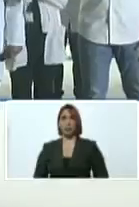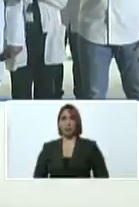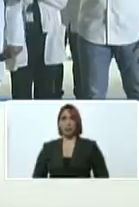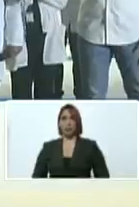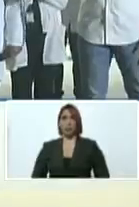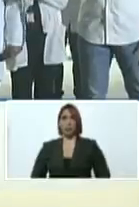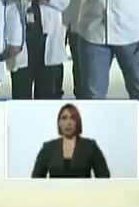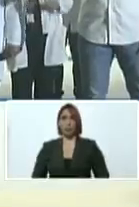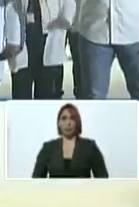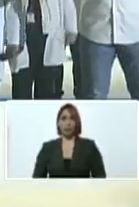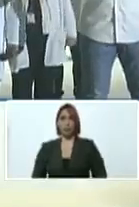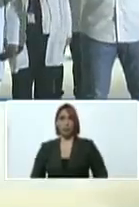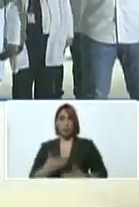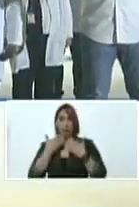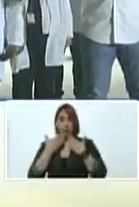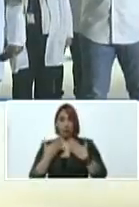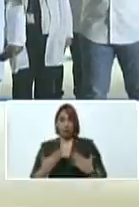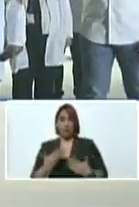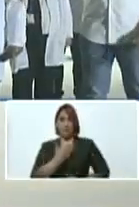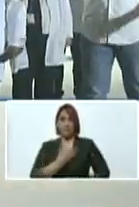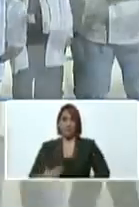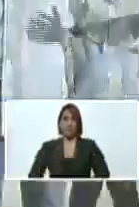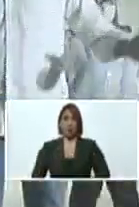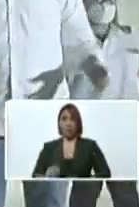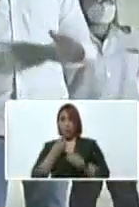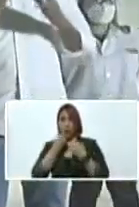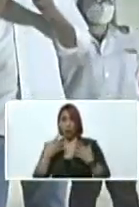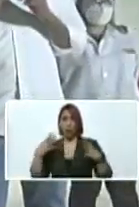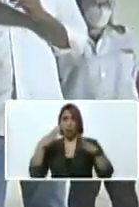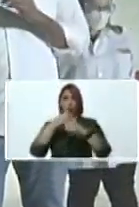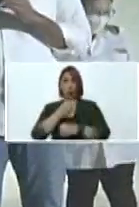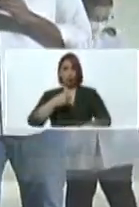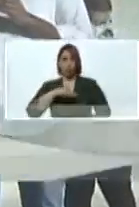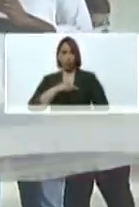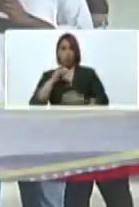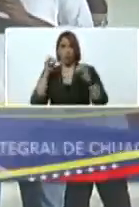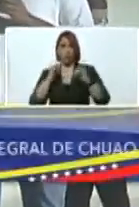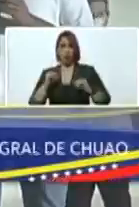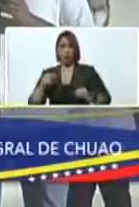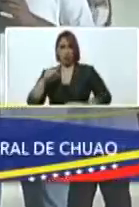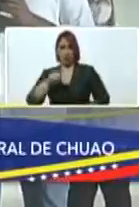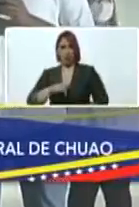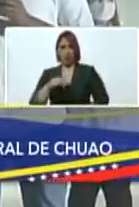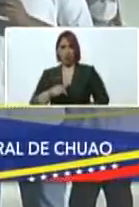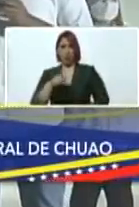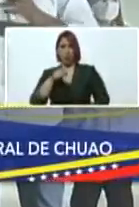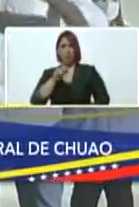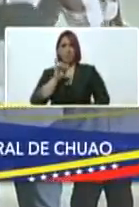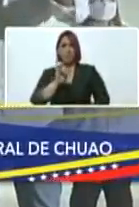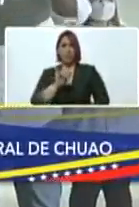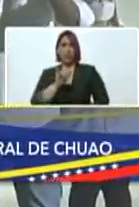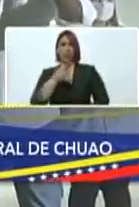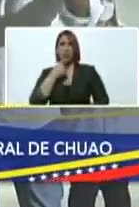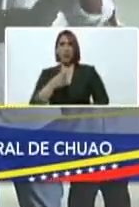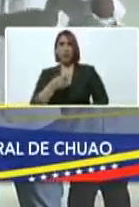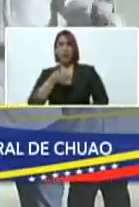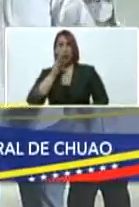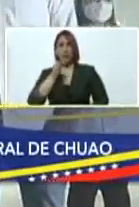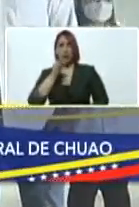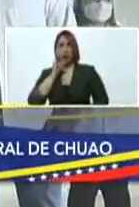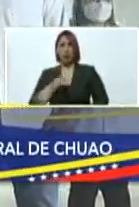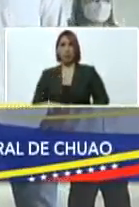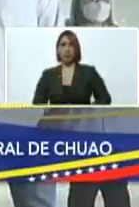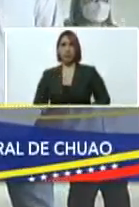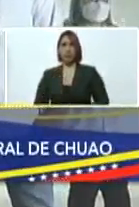gracias presidente buenas noches feliz de estar acá como usted decía en el cafetal y también bueno en